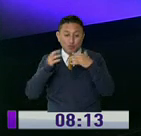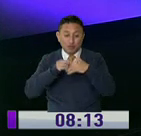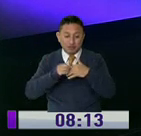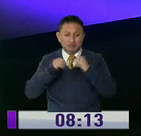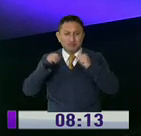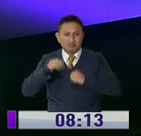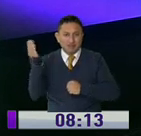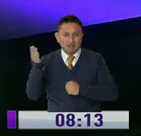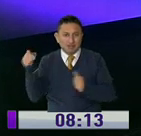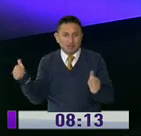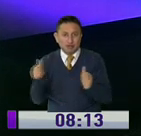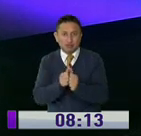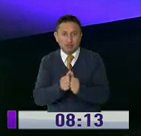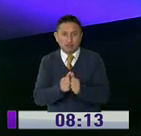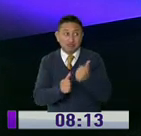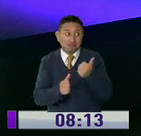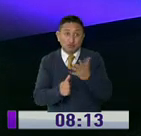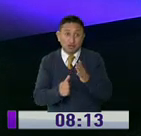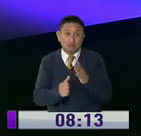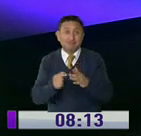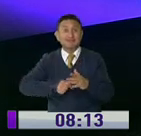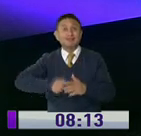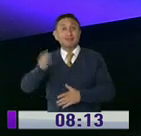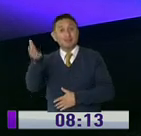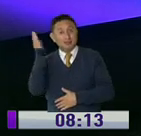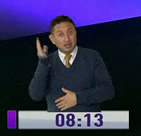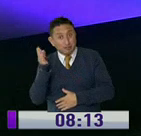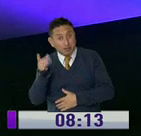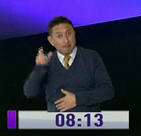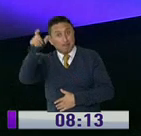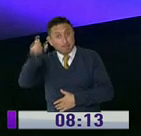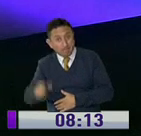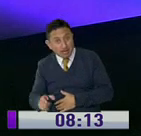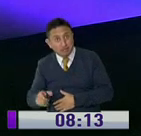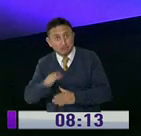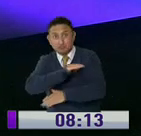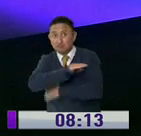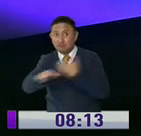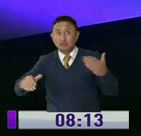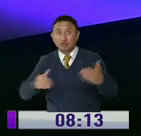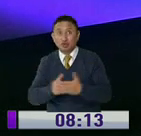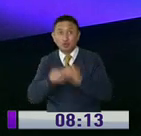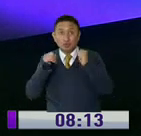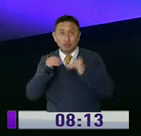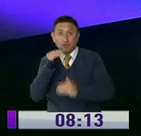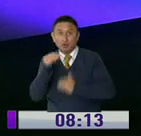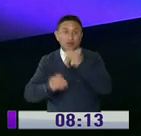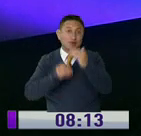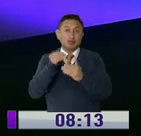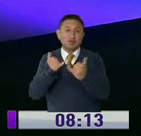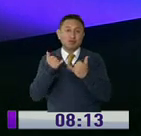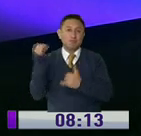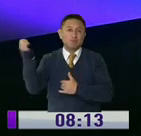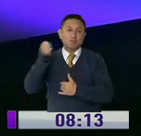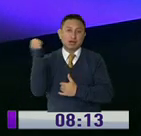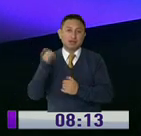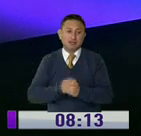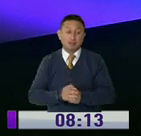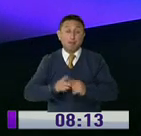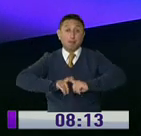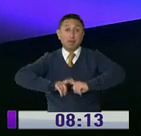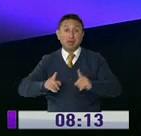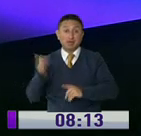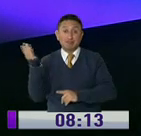disciplina. No hay otra. La disciplina de la ciudadanía hará que todos logremos superar estos tiempos de emergencia. Pero si no hay